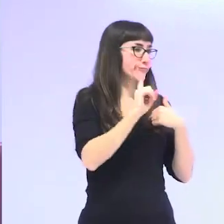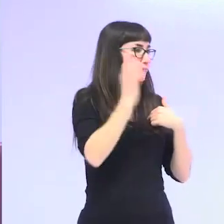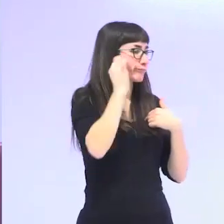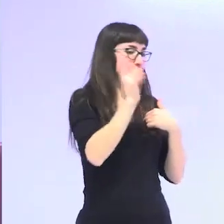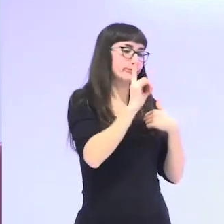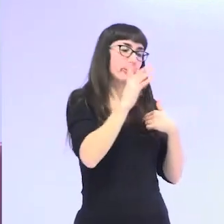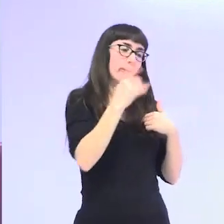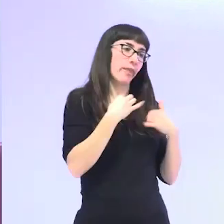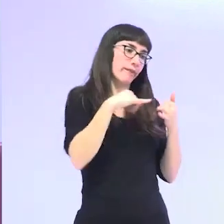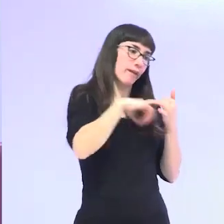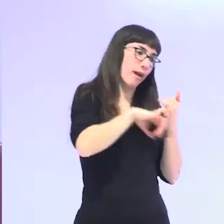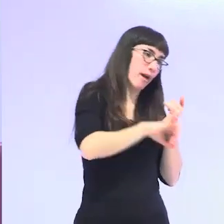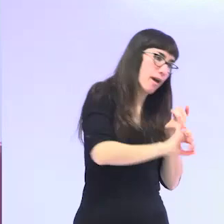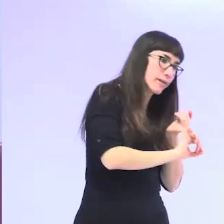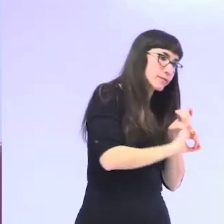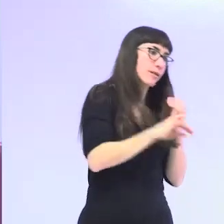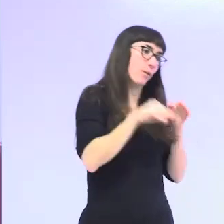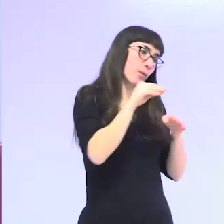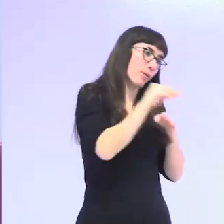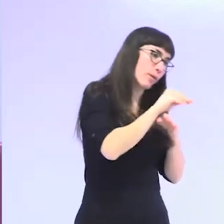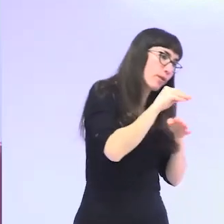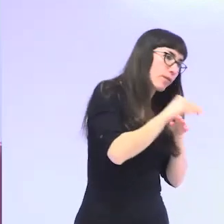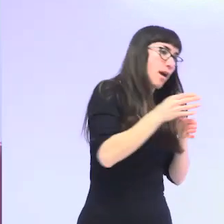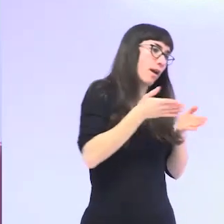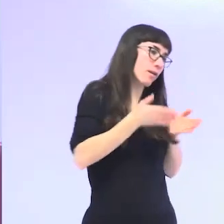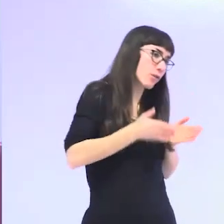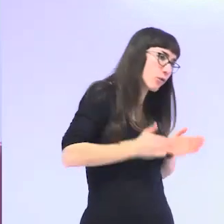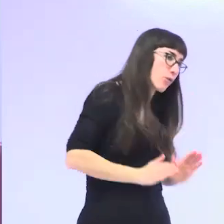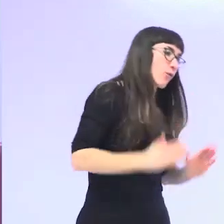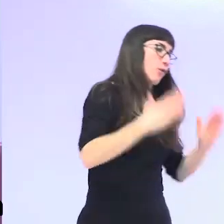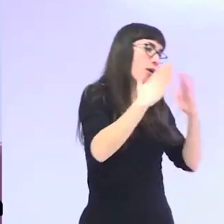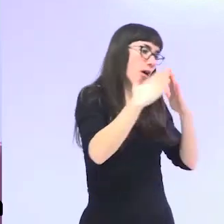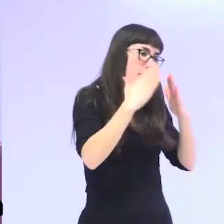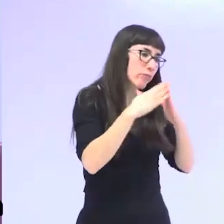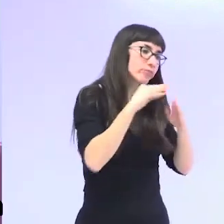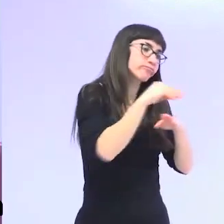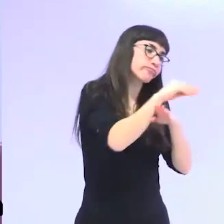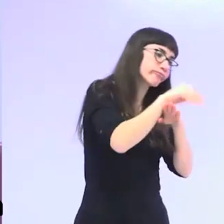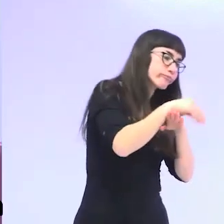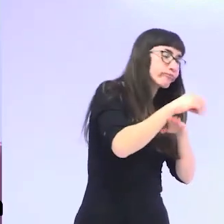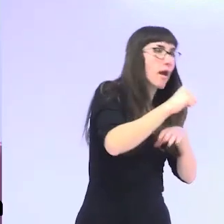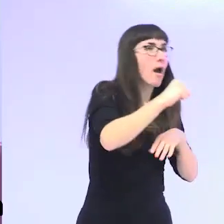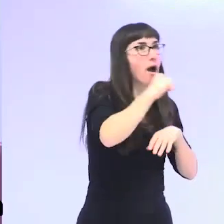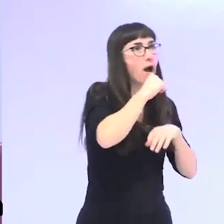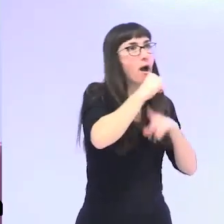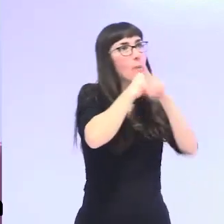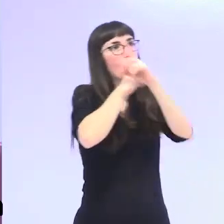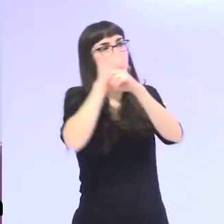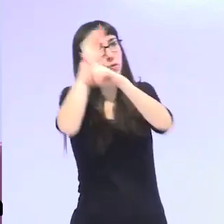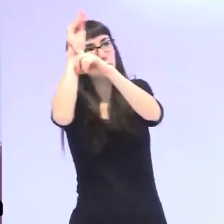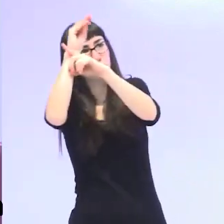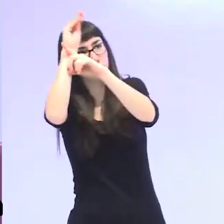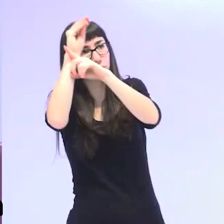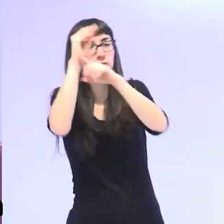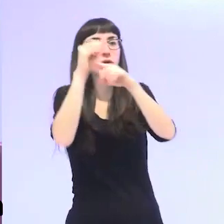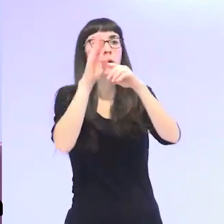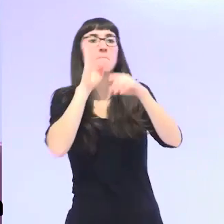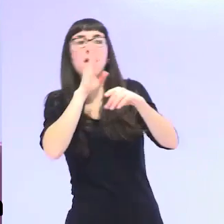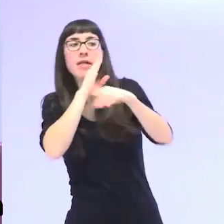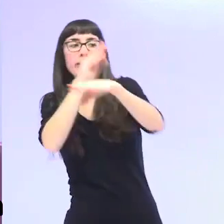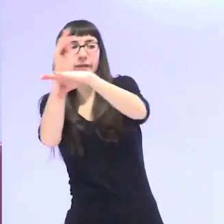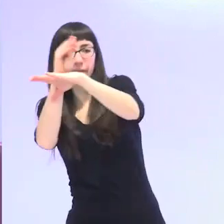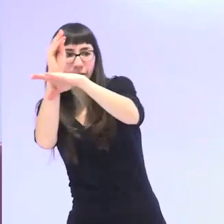necesitaban ir a la escuela necesitaban estar precisamente en el ámbito doméstico junto a sus abuelas junto a sus madres junto a otras mujeres que les